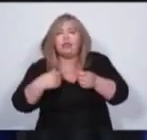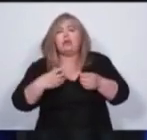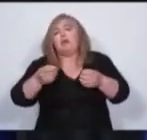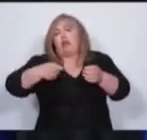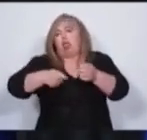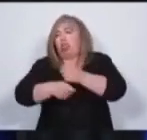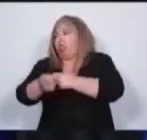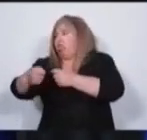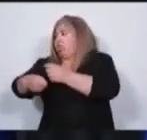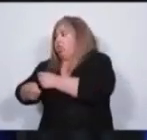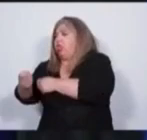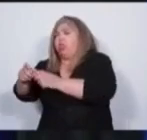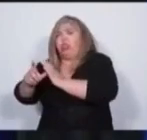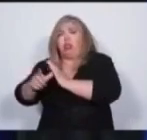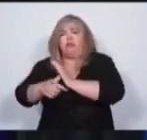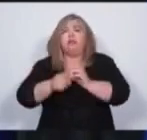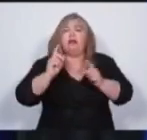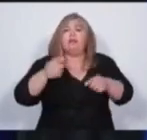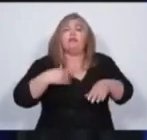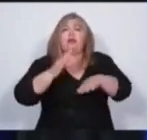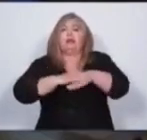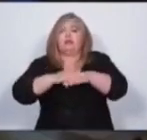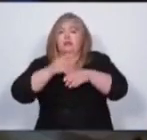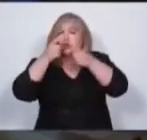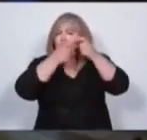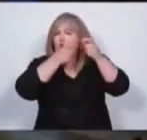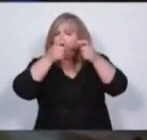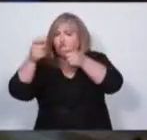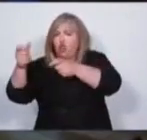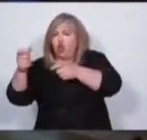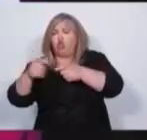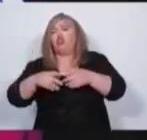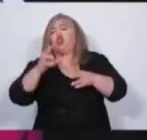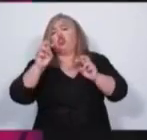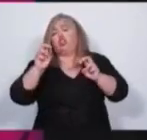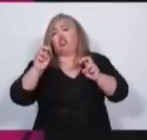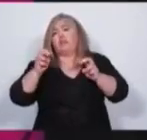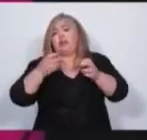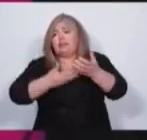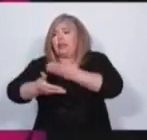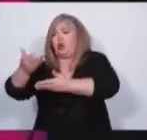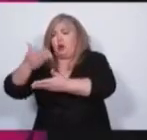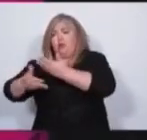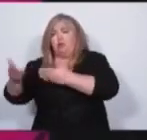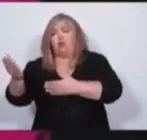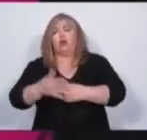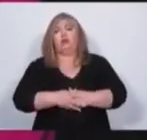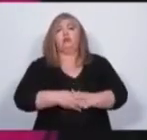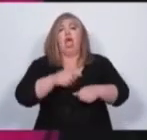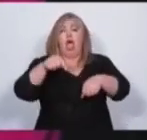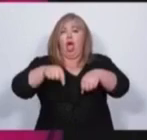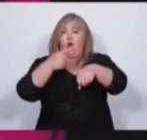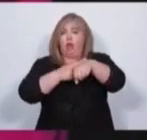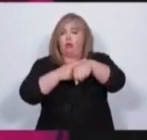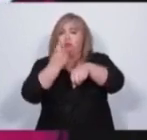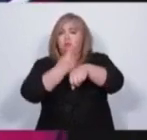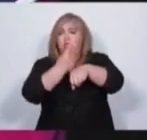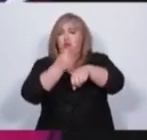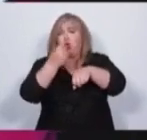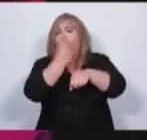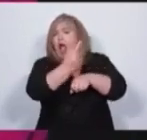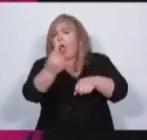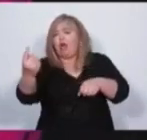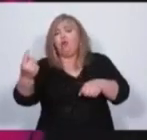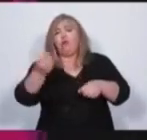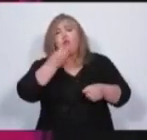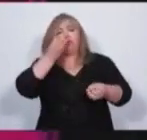ciudadano audite los servicios públicos. Muchas gracias, candidato. Y ahora sí, tienen su último minuto cada uno para exponer